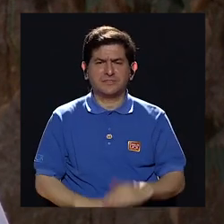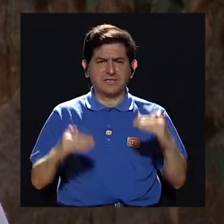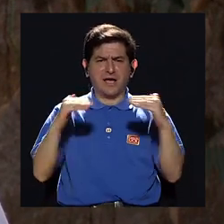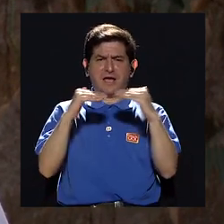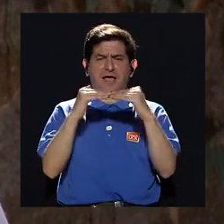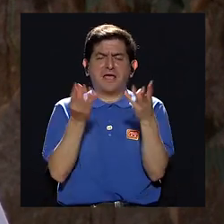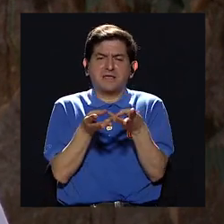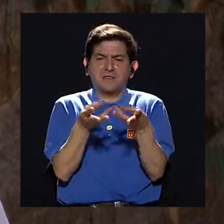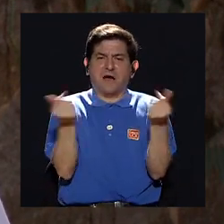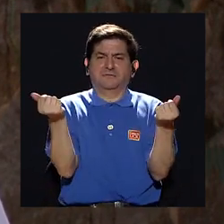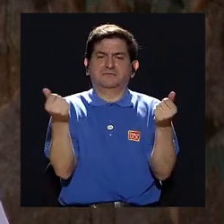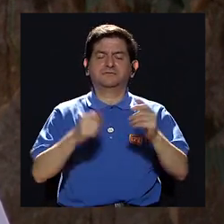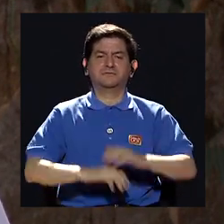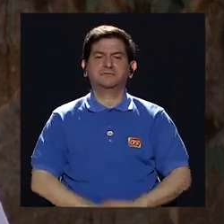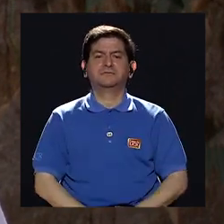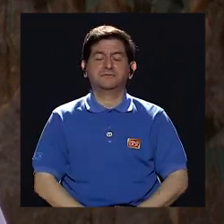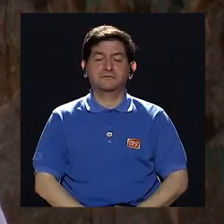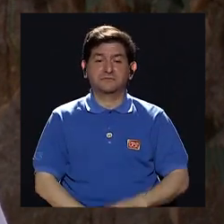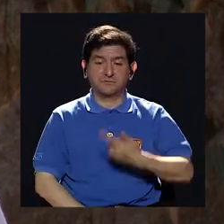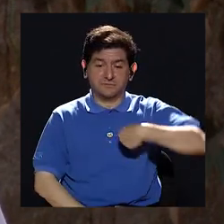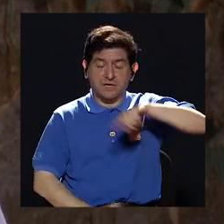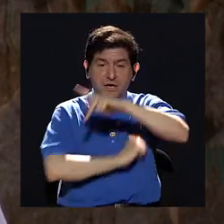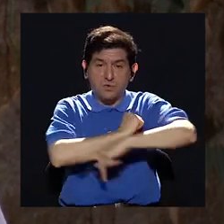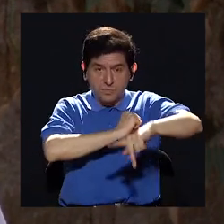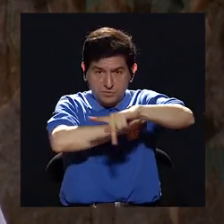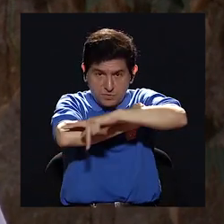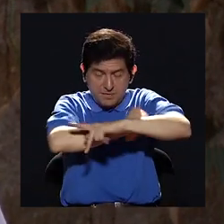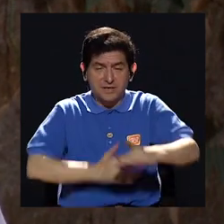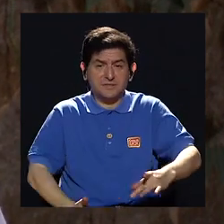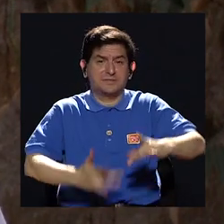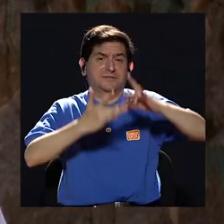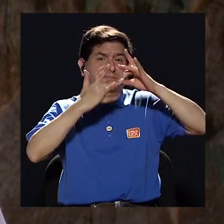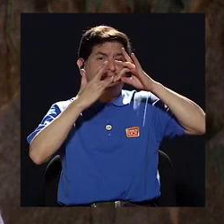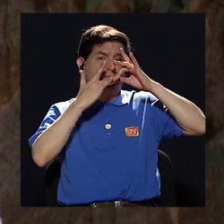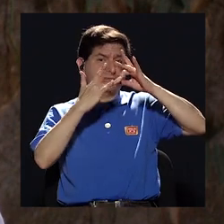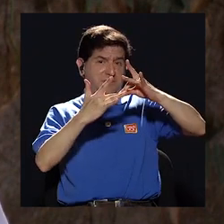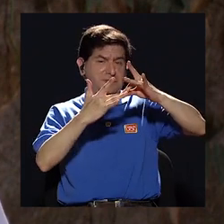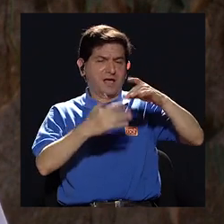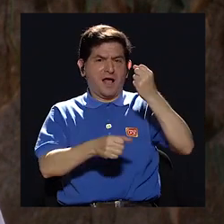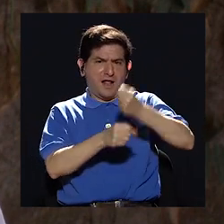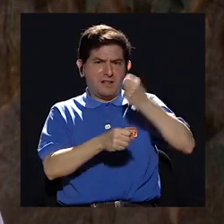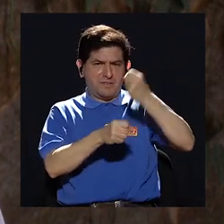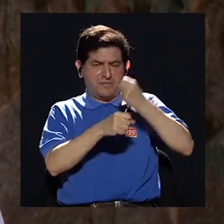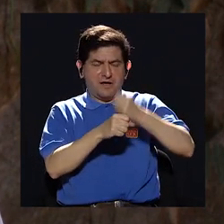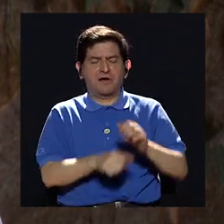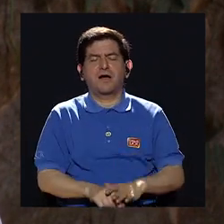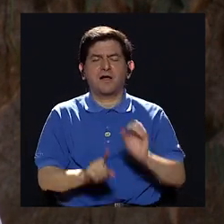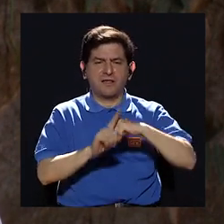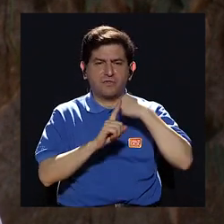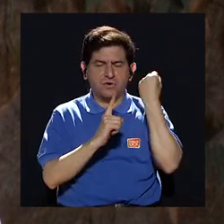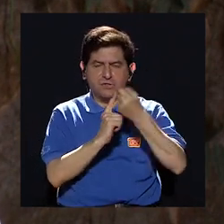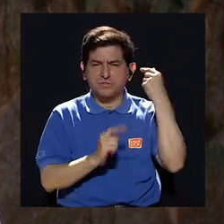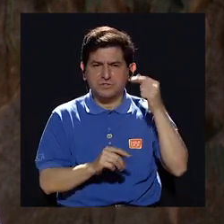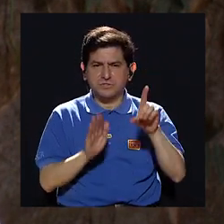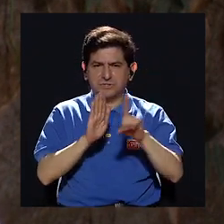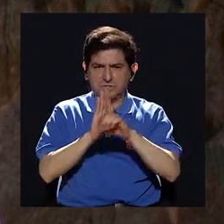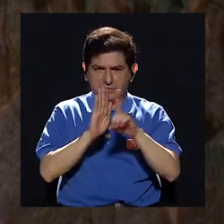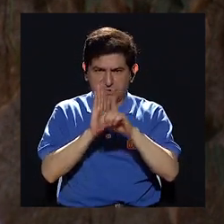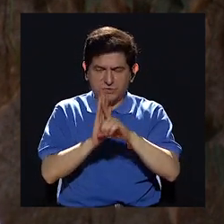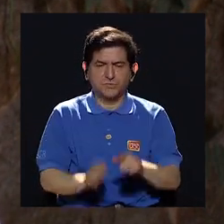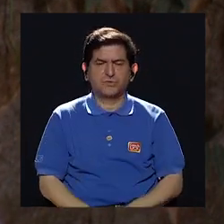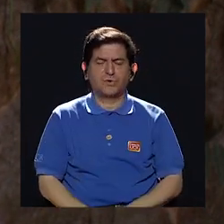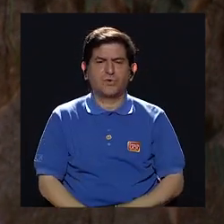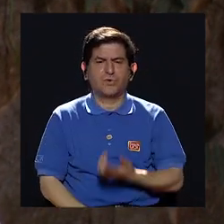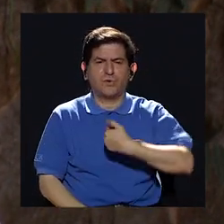equidad en nuestros países y sobre todo en trabajar en el Estado de Derecho somos todavía